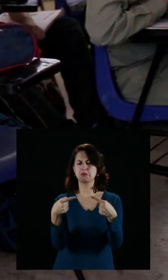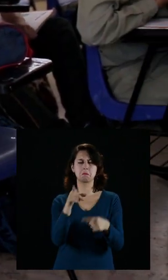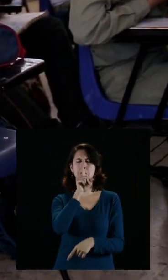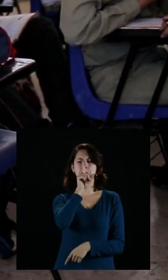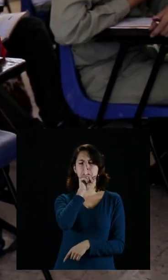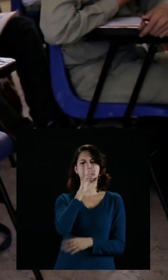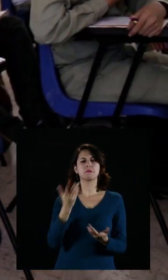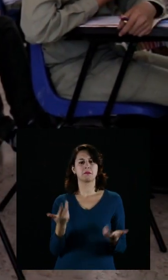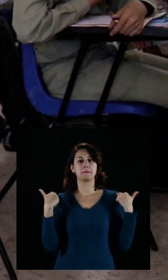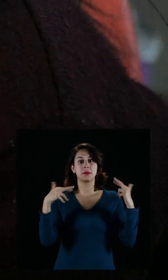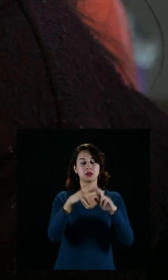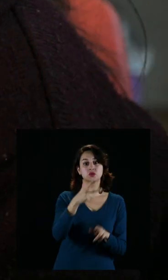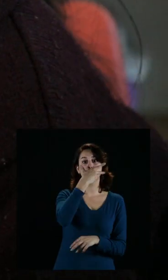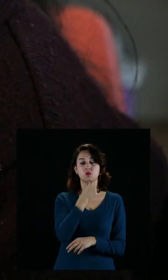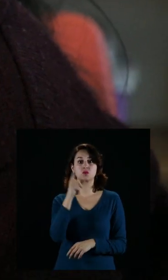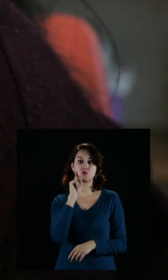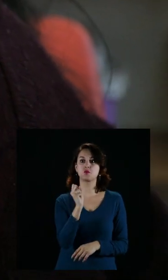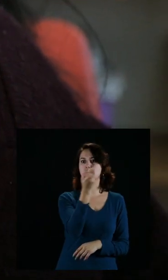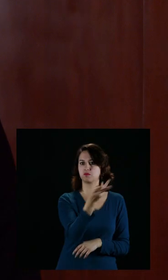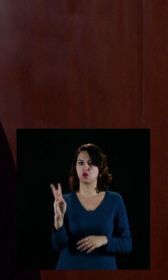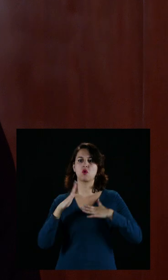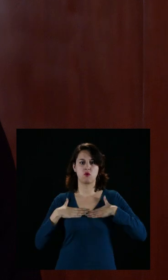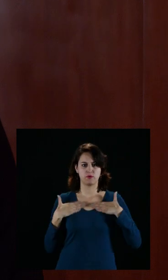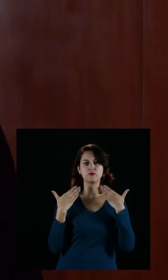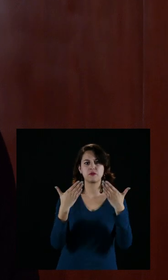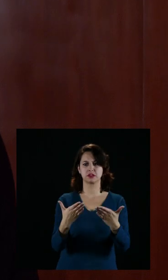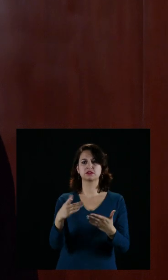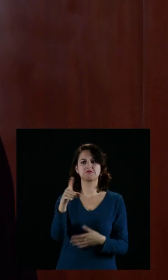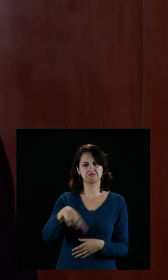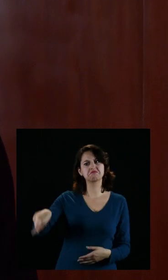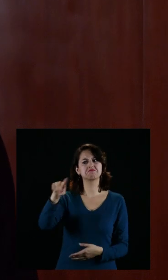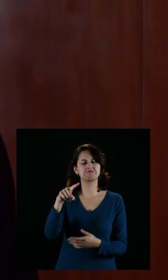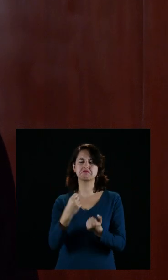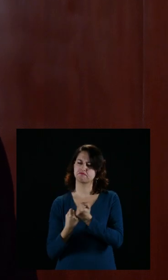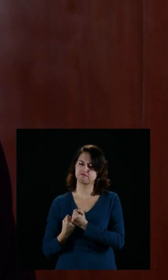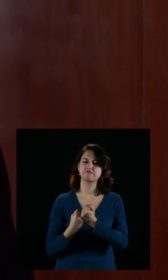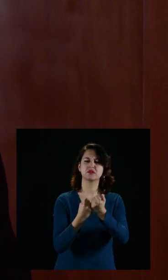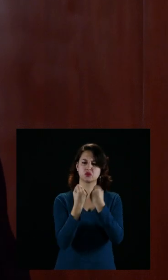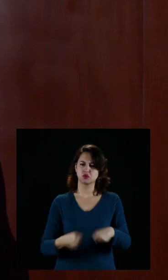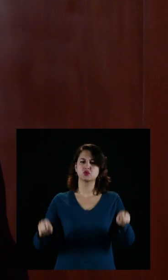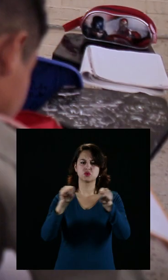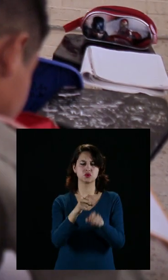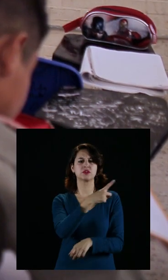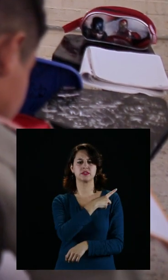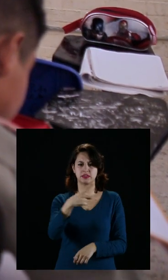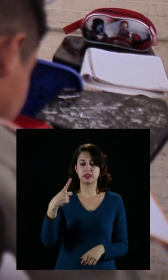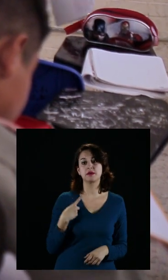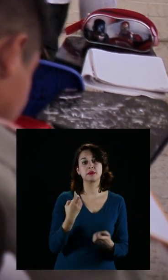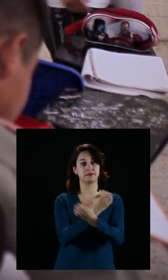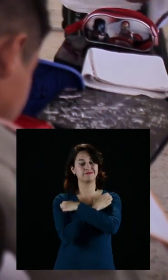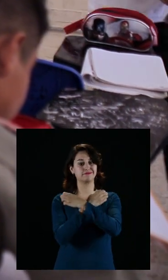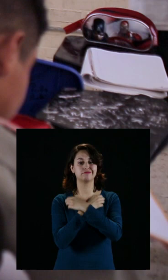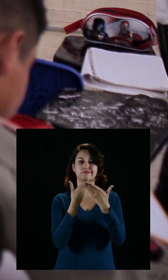pelearse con la educación privada. Y creo en las maestras y en los maestros que son y deben seguir siendo los